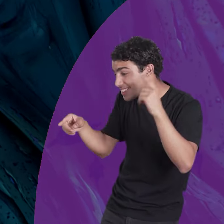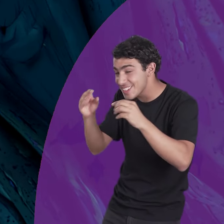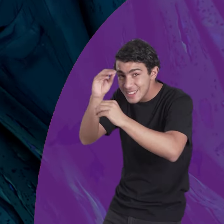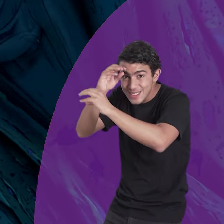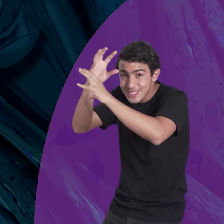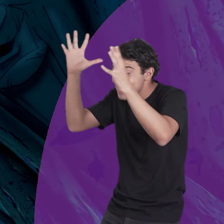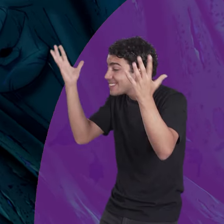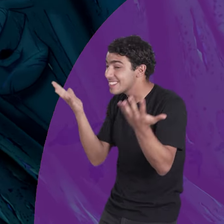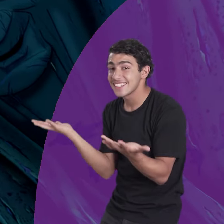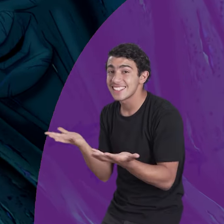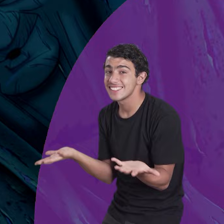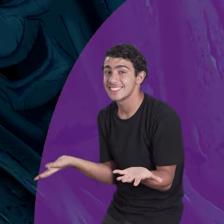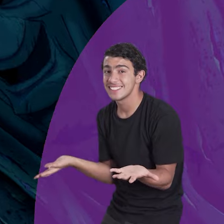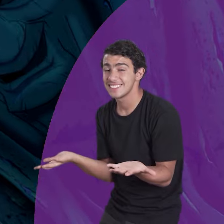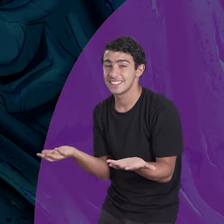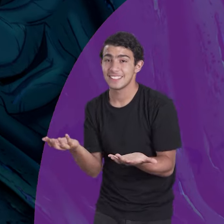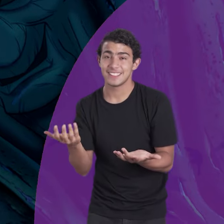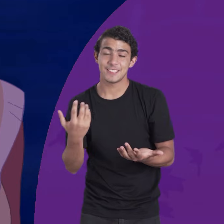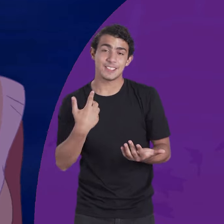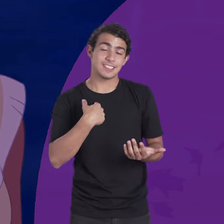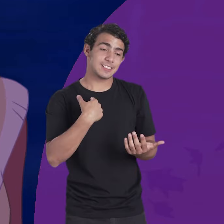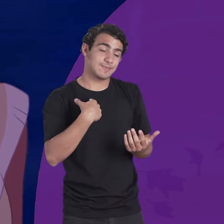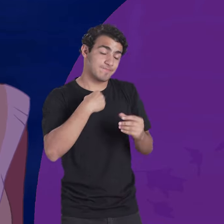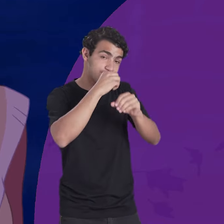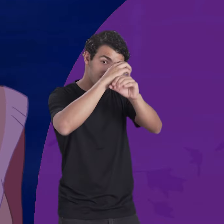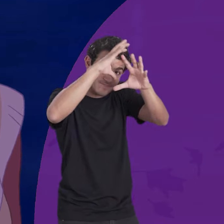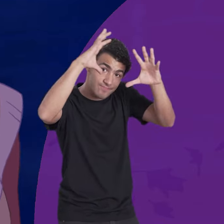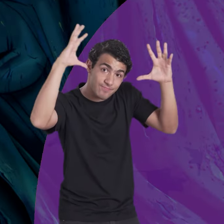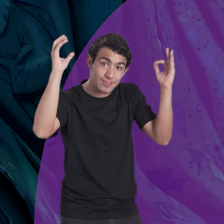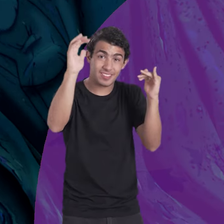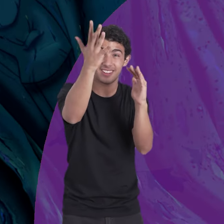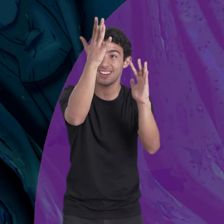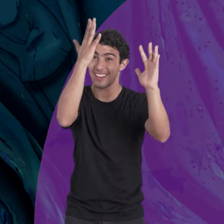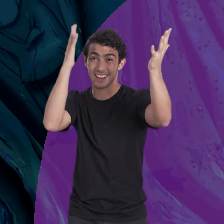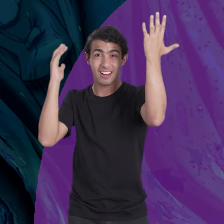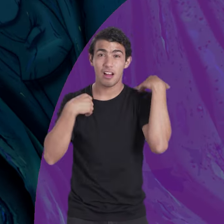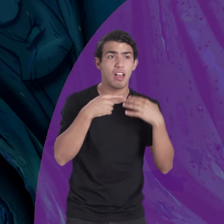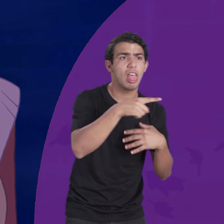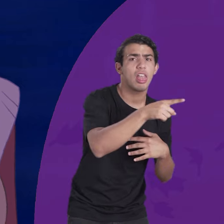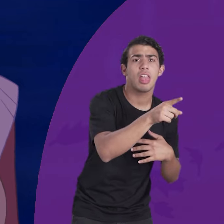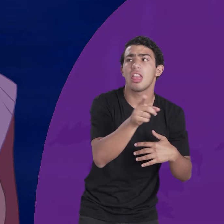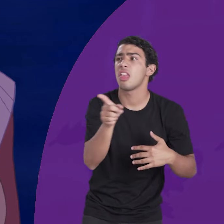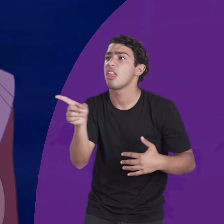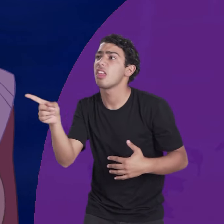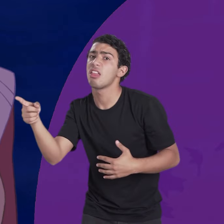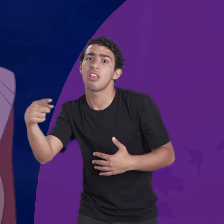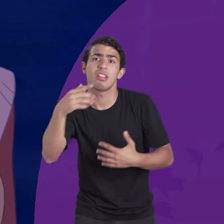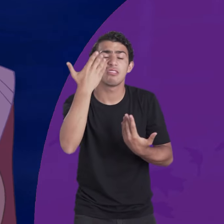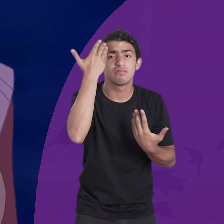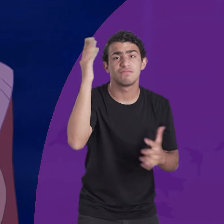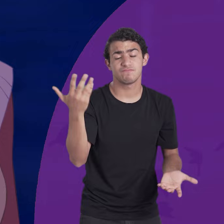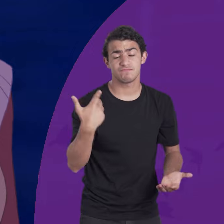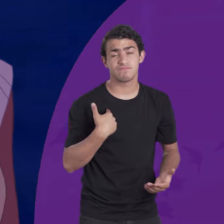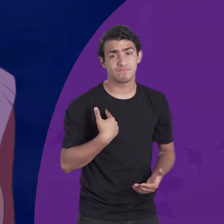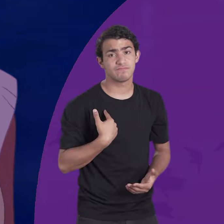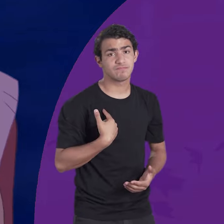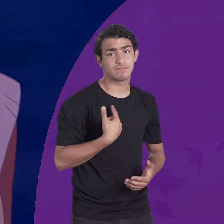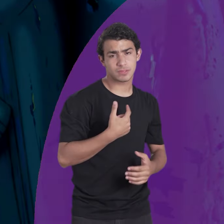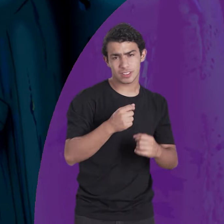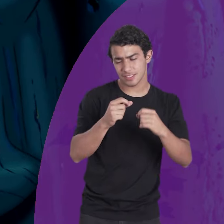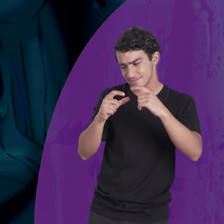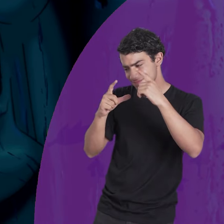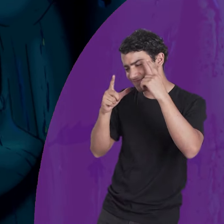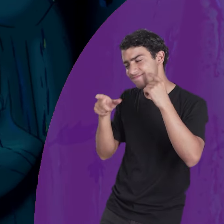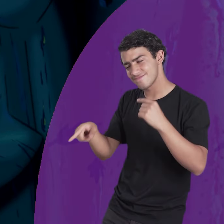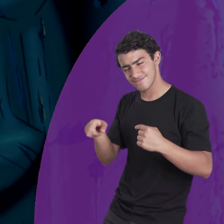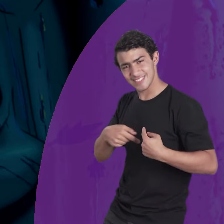tierra. ¿Un sueño? Cuéntamelo. Estoy corriendo por el bosque. Mía hay una flecha y al mirarla empieza a girar.